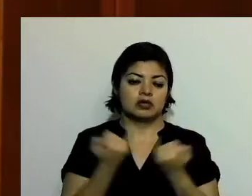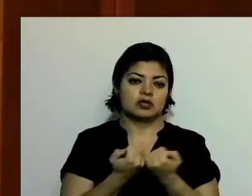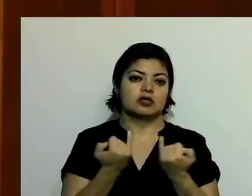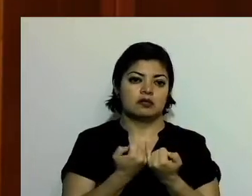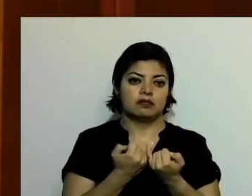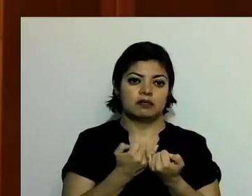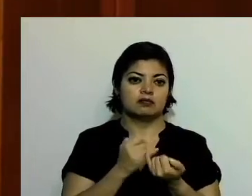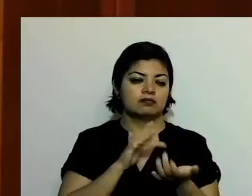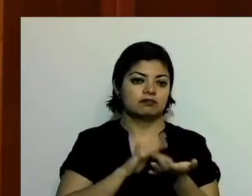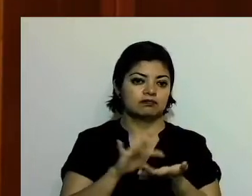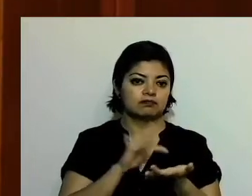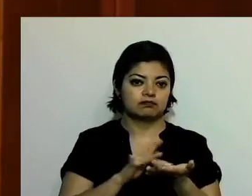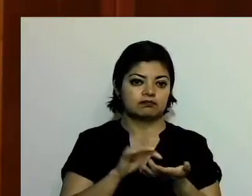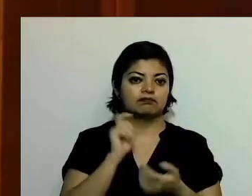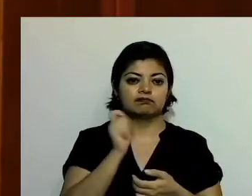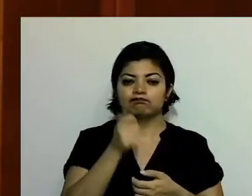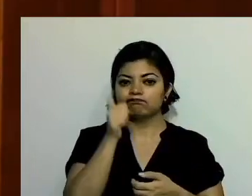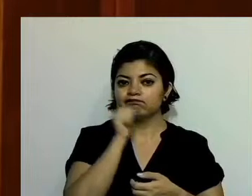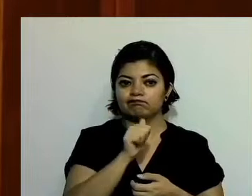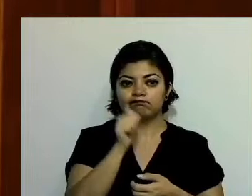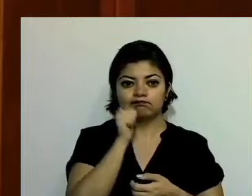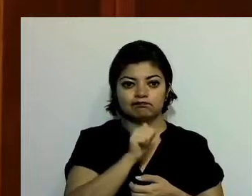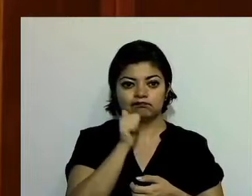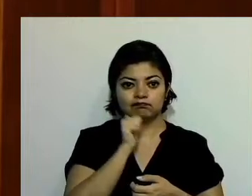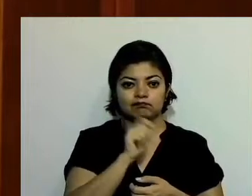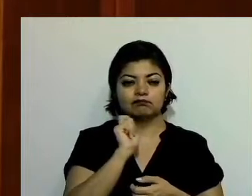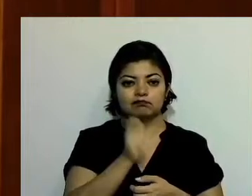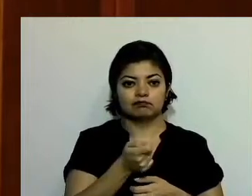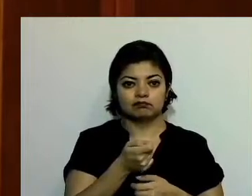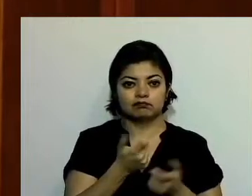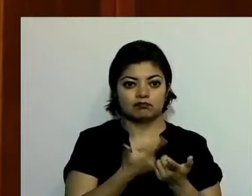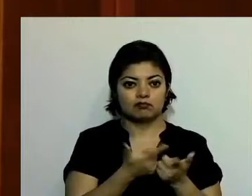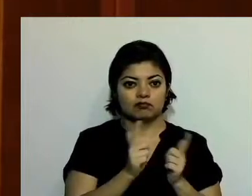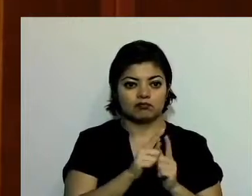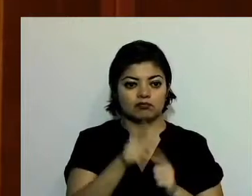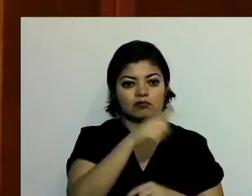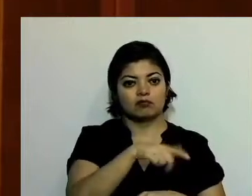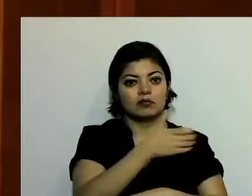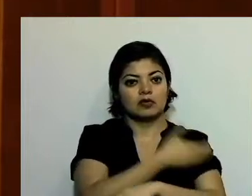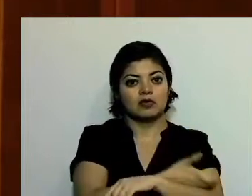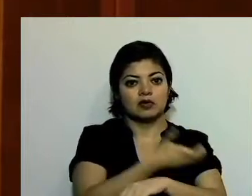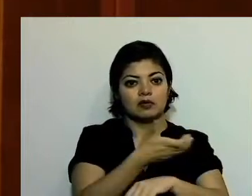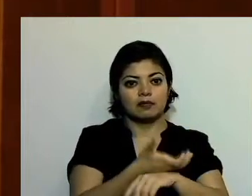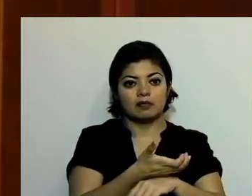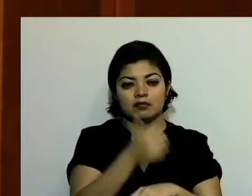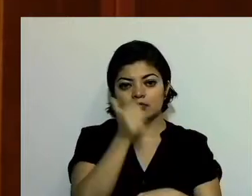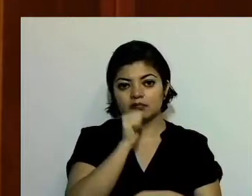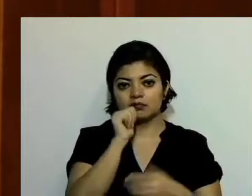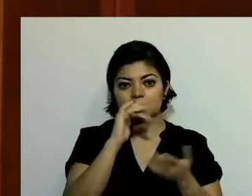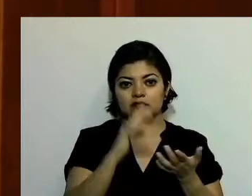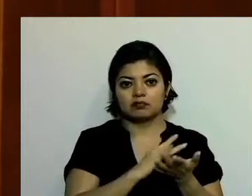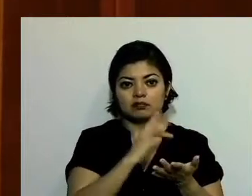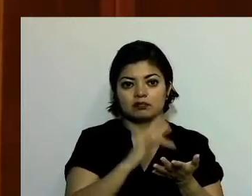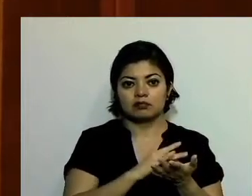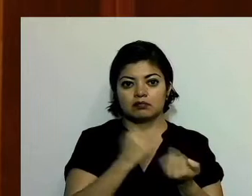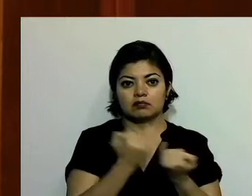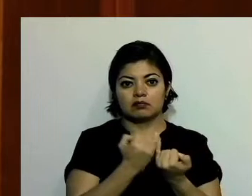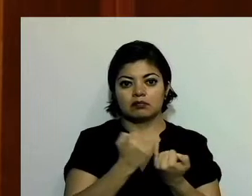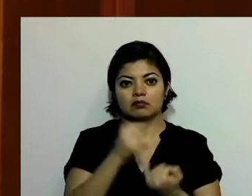diligente siempre del cuerpo de nuestras compañeras que nos apoyan en los trabajos aquí,